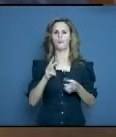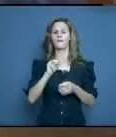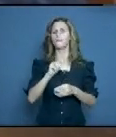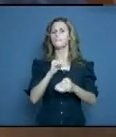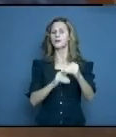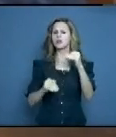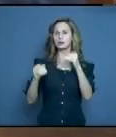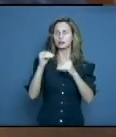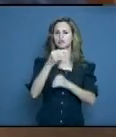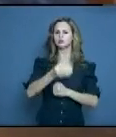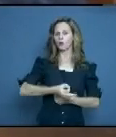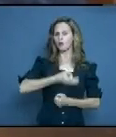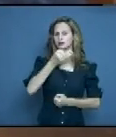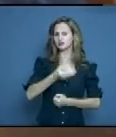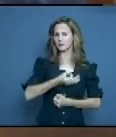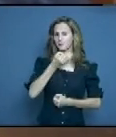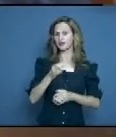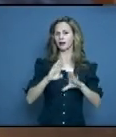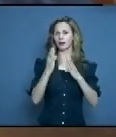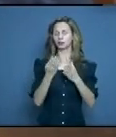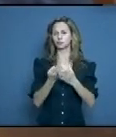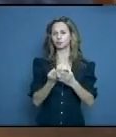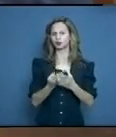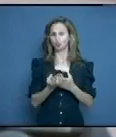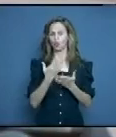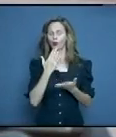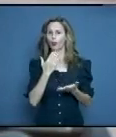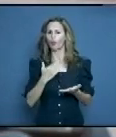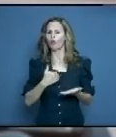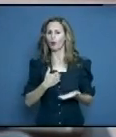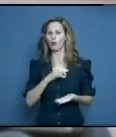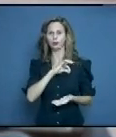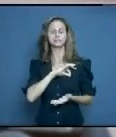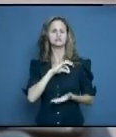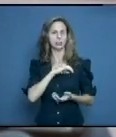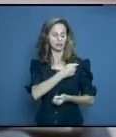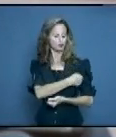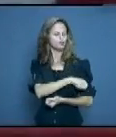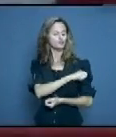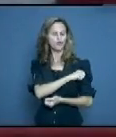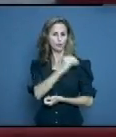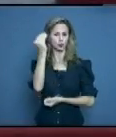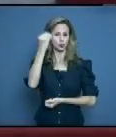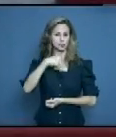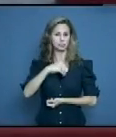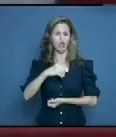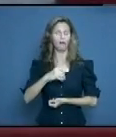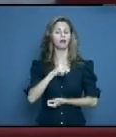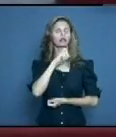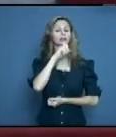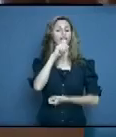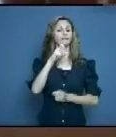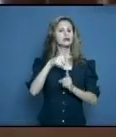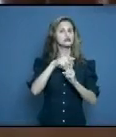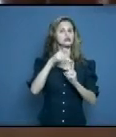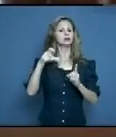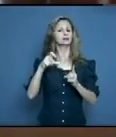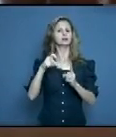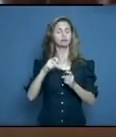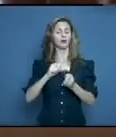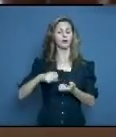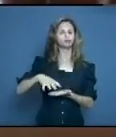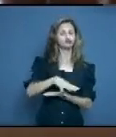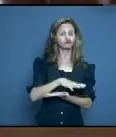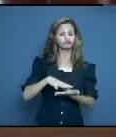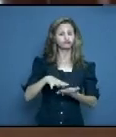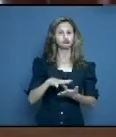Manuel Marrero Cruz, quien con el oído bien pegado a la tierra y el sentir de la población dejó claro que este es un tema bien difícil que rebasa las experiencias